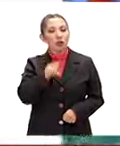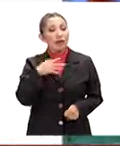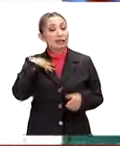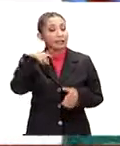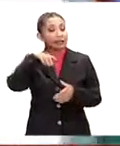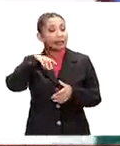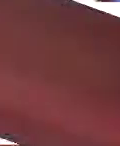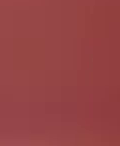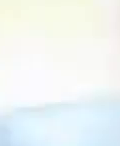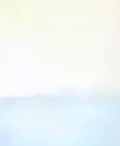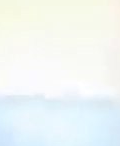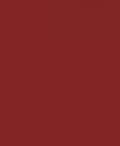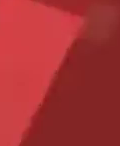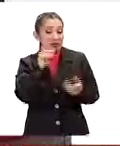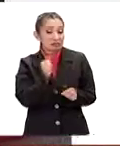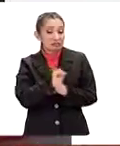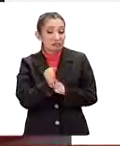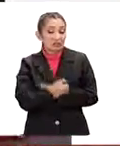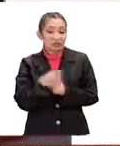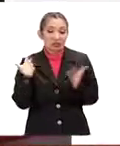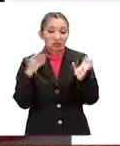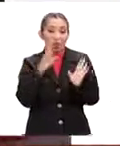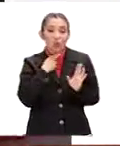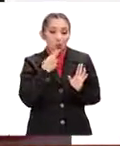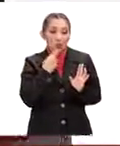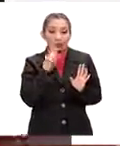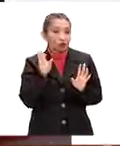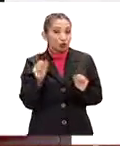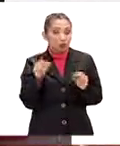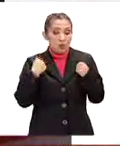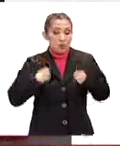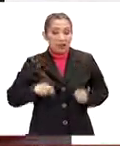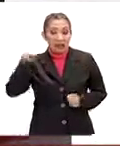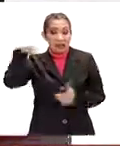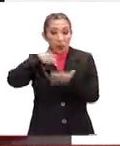Así que pues ahí está esta situación, no utilicen las playeras en esos lugares.